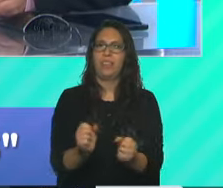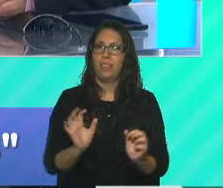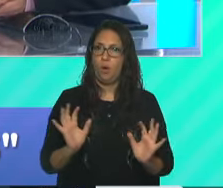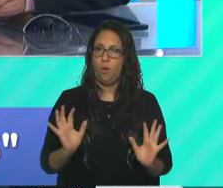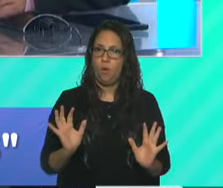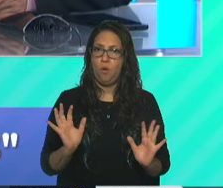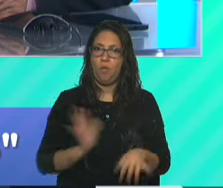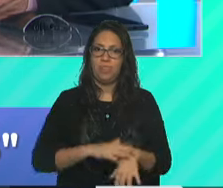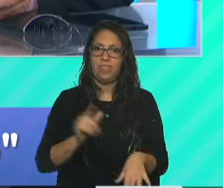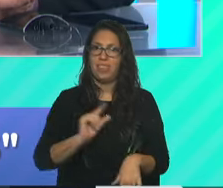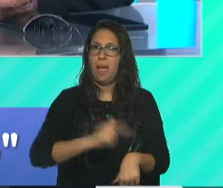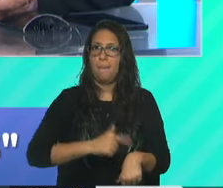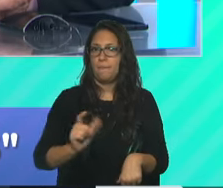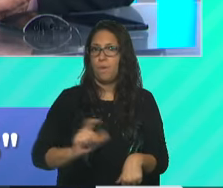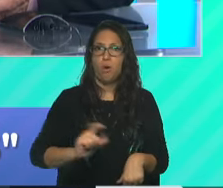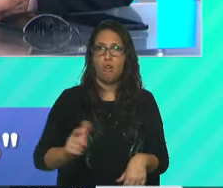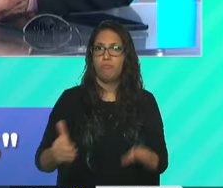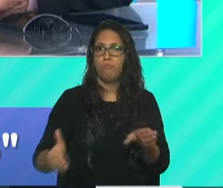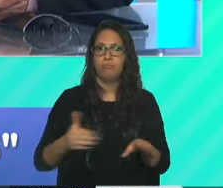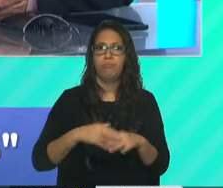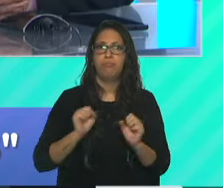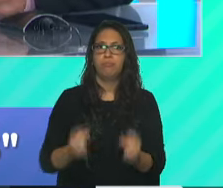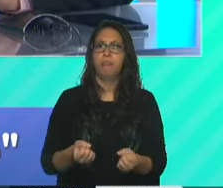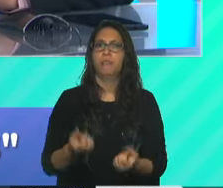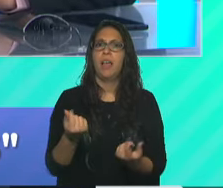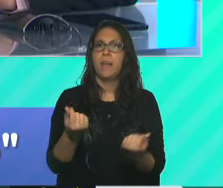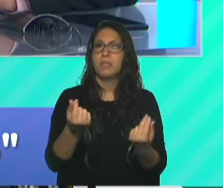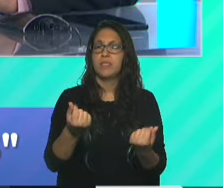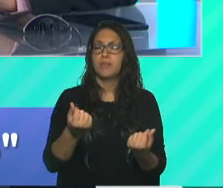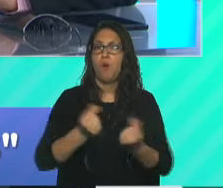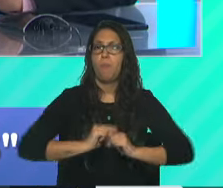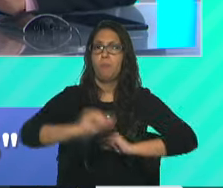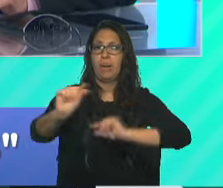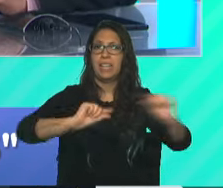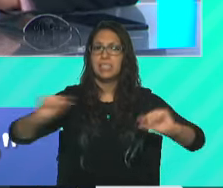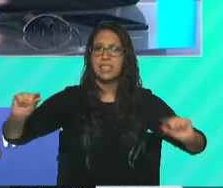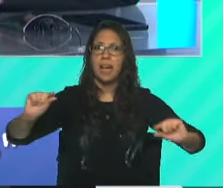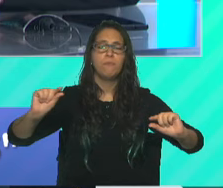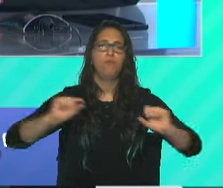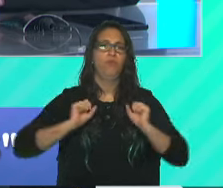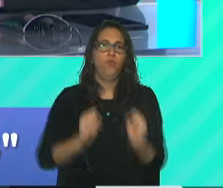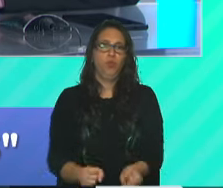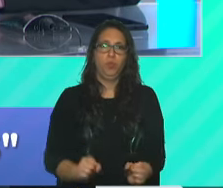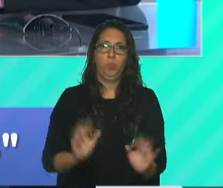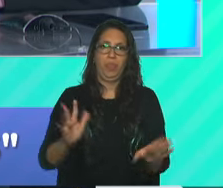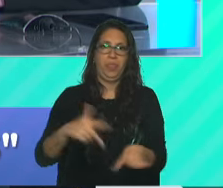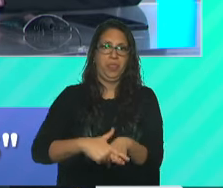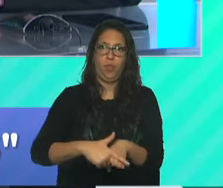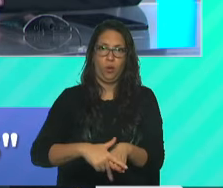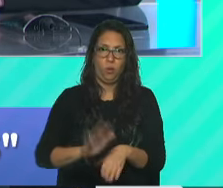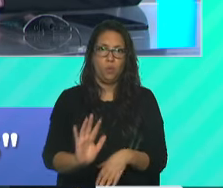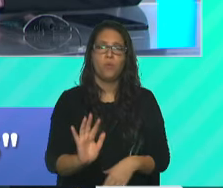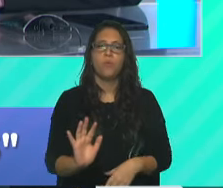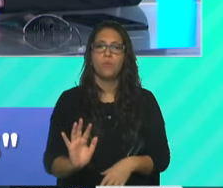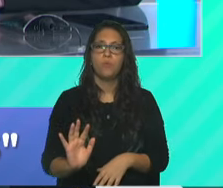suspende transitoriamente el otorgamiento de este tipo de crédito subvencionado. Es